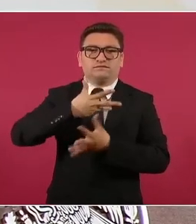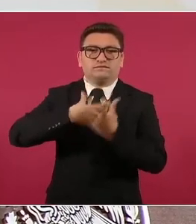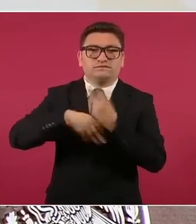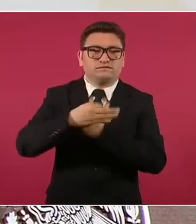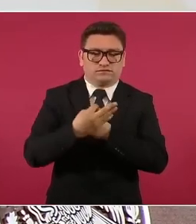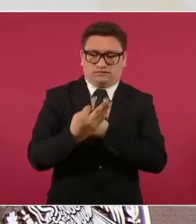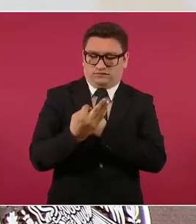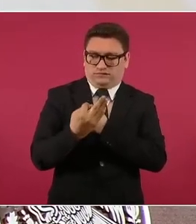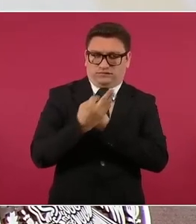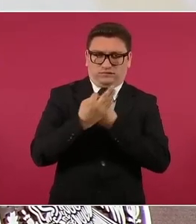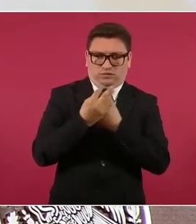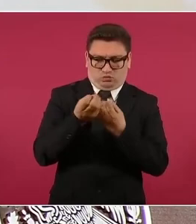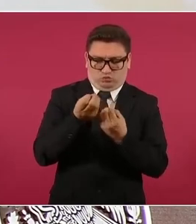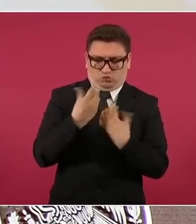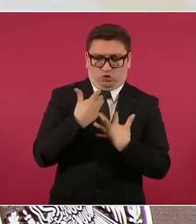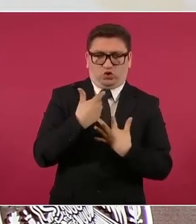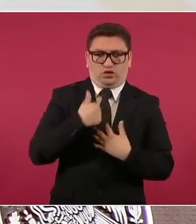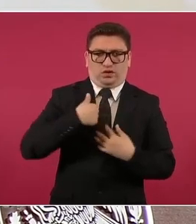beneficio personal,